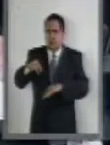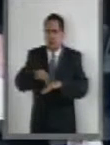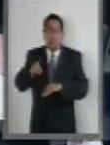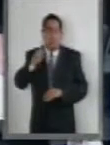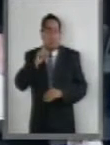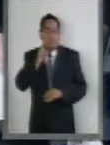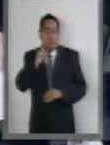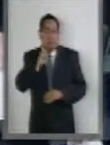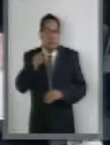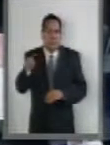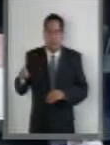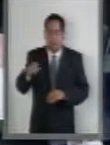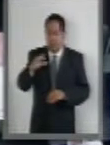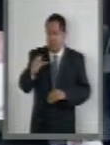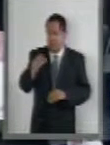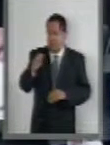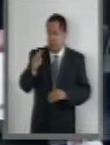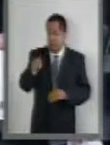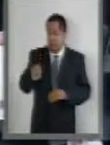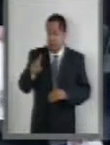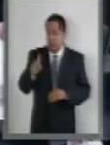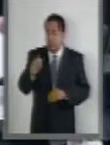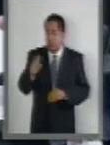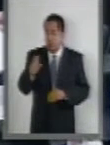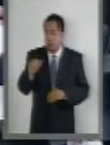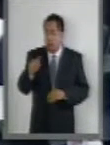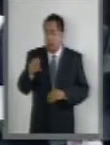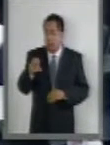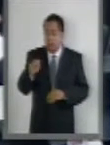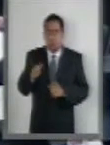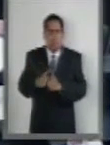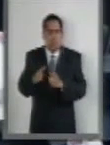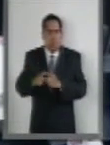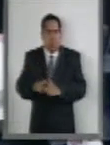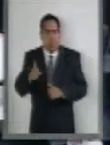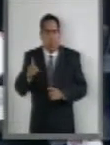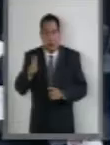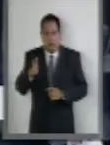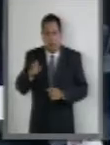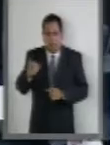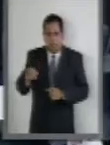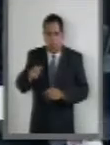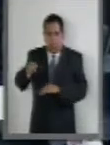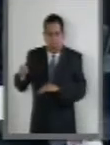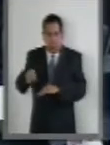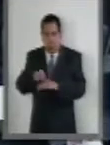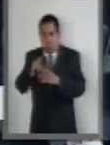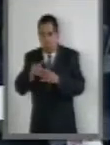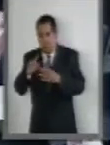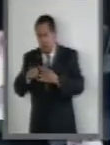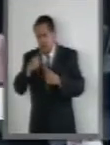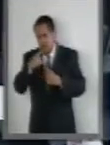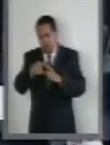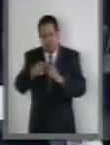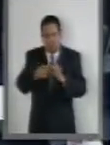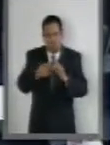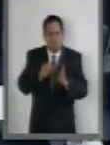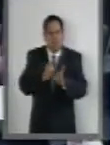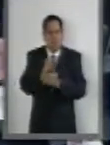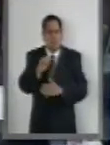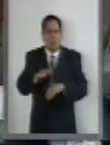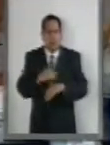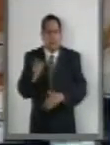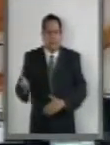A la senadora Carmen Dorantes Martínez, del Grupo Parlamentario del Pateo Revolucionario Institucional, para hablar a favor del dictamen.